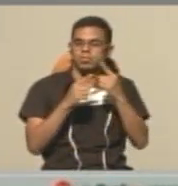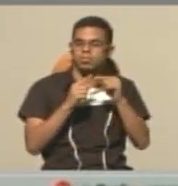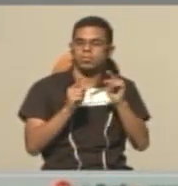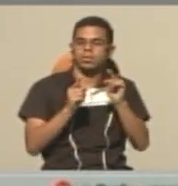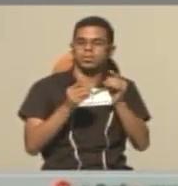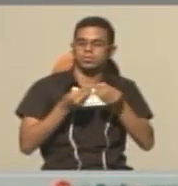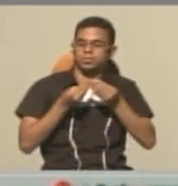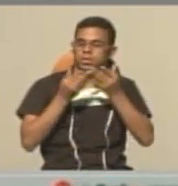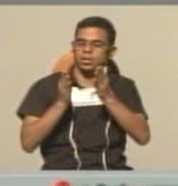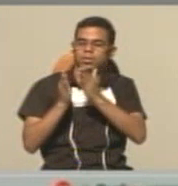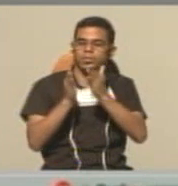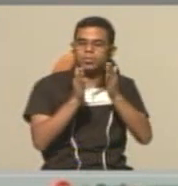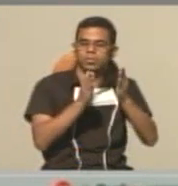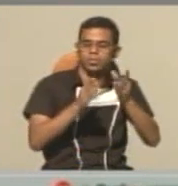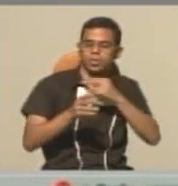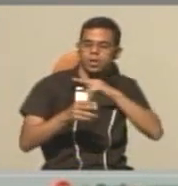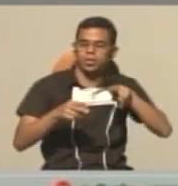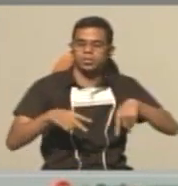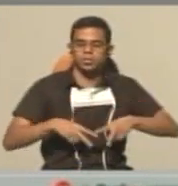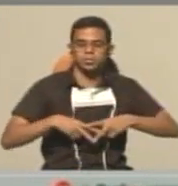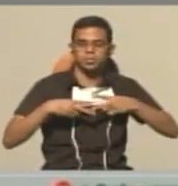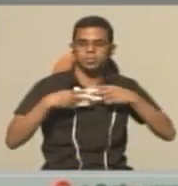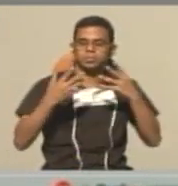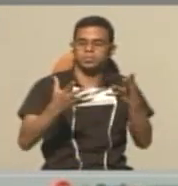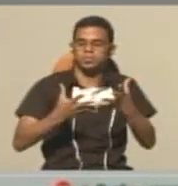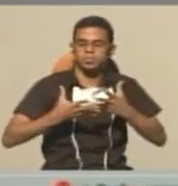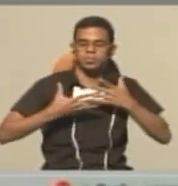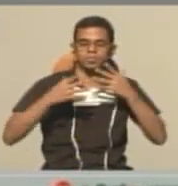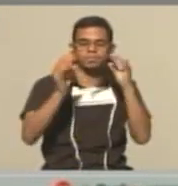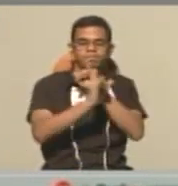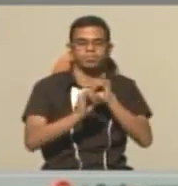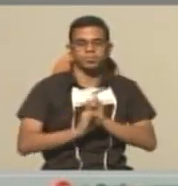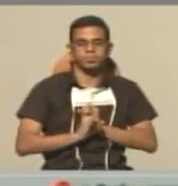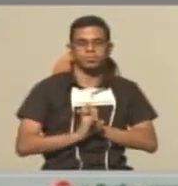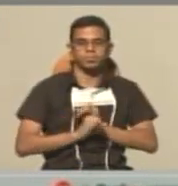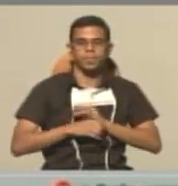sentido a nuestra existencia y nos regala felicidad.